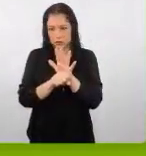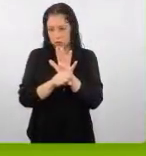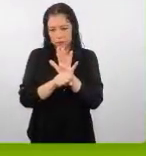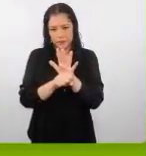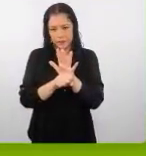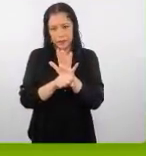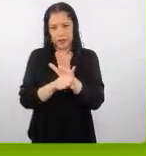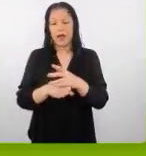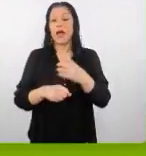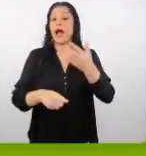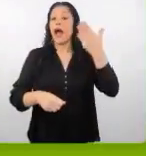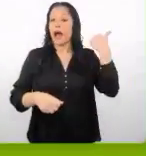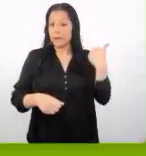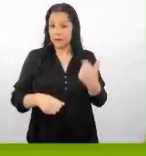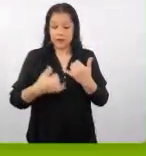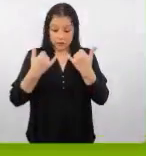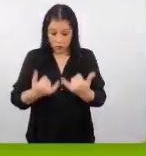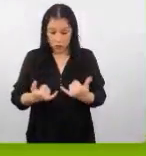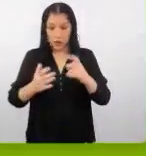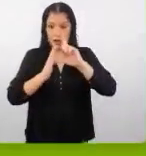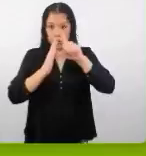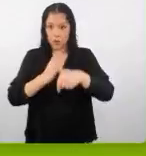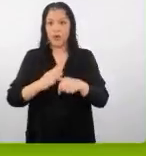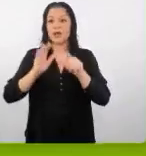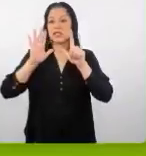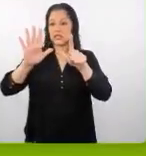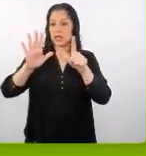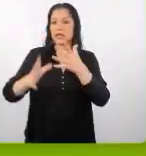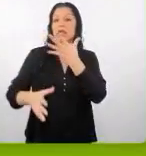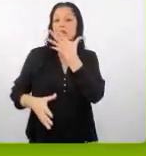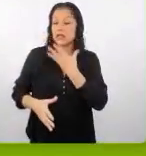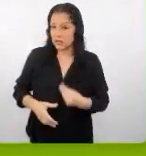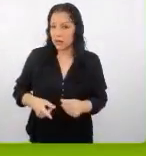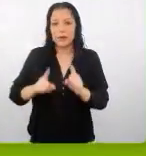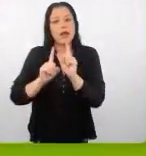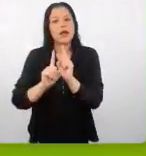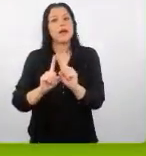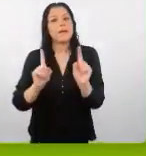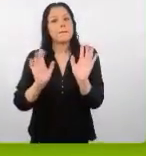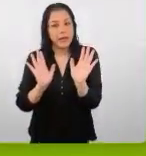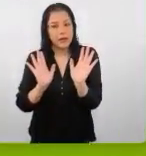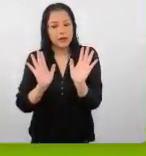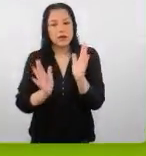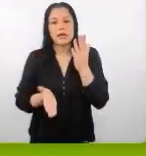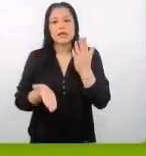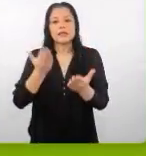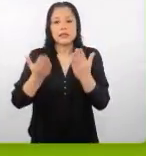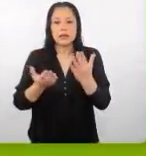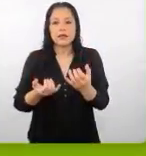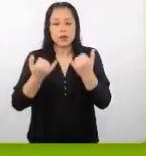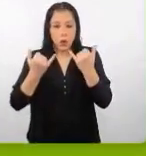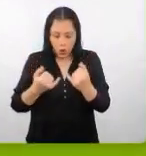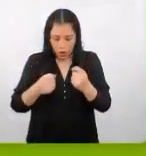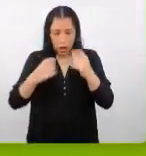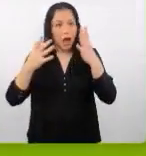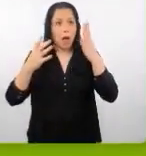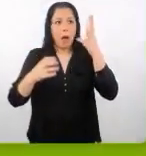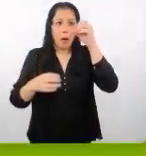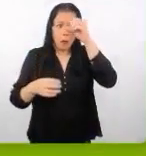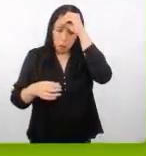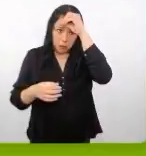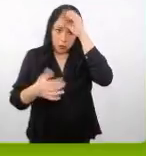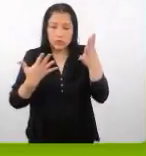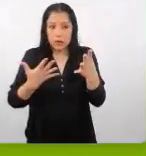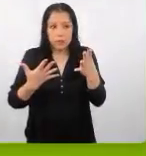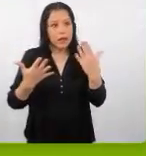la anterior esta la que viene que es el 7 de diciembre sin embargo si es que recién se han enterado de este programa de